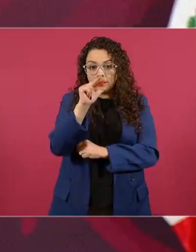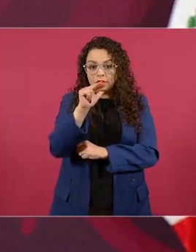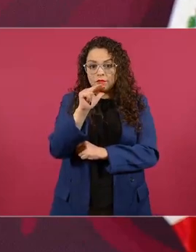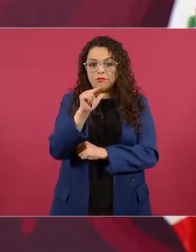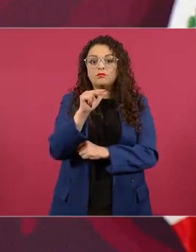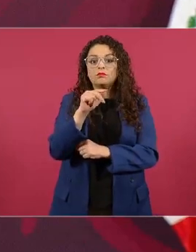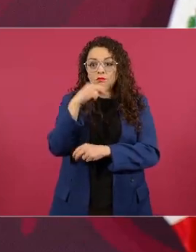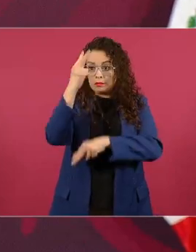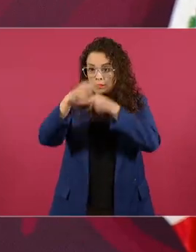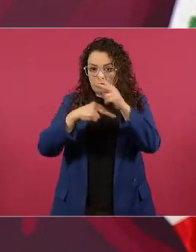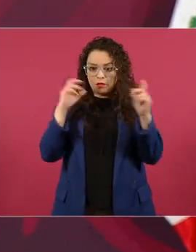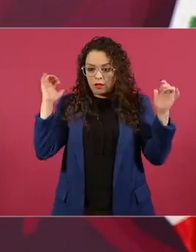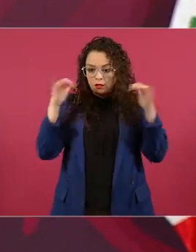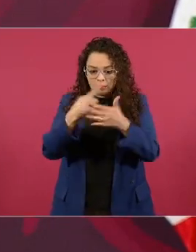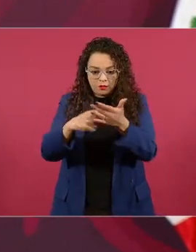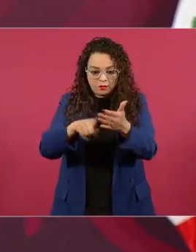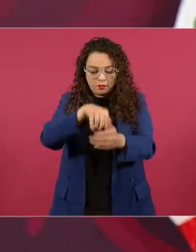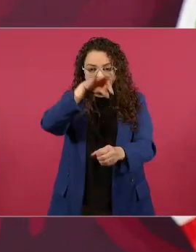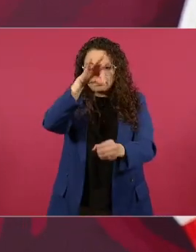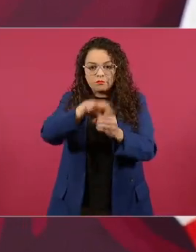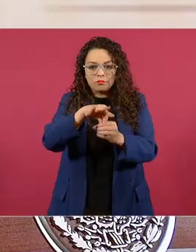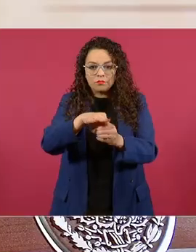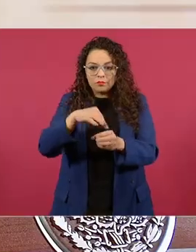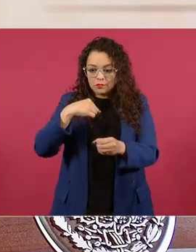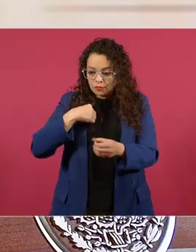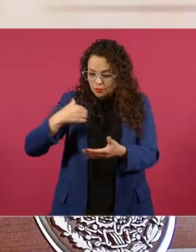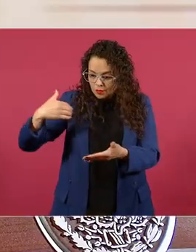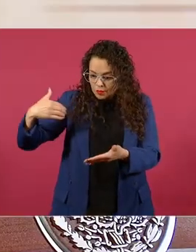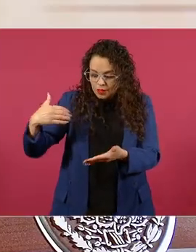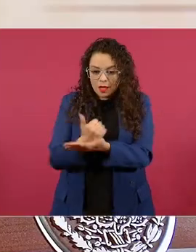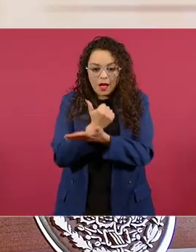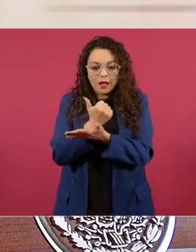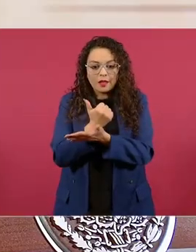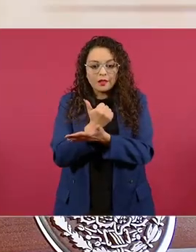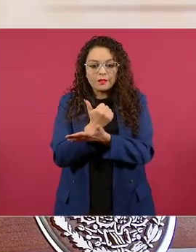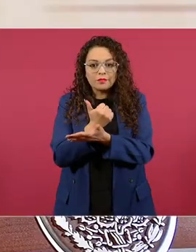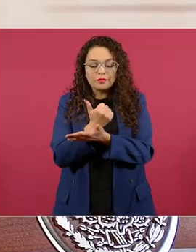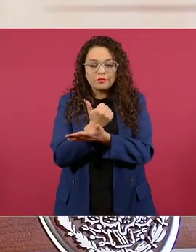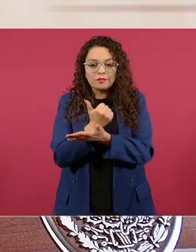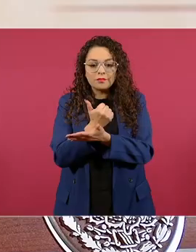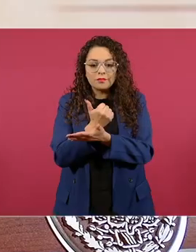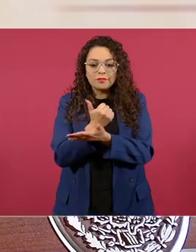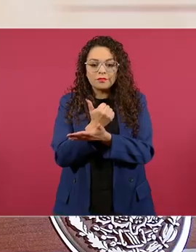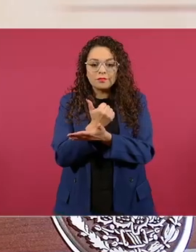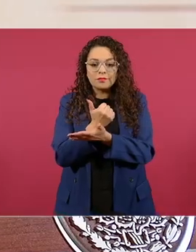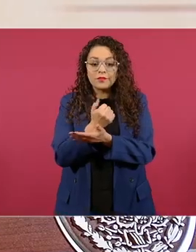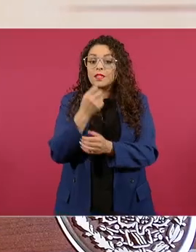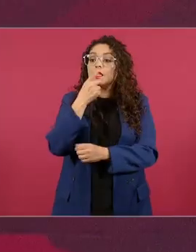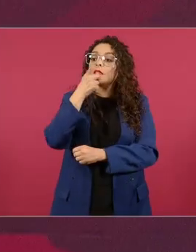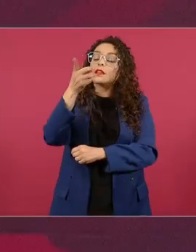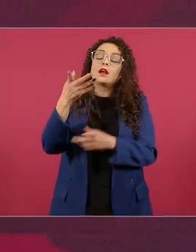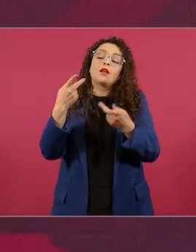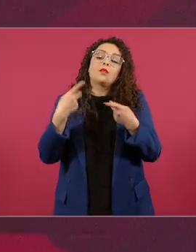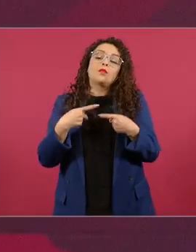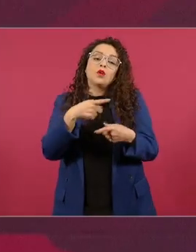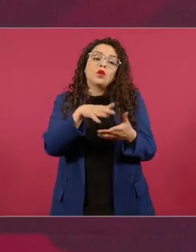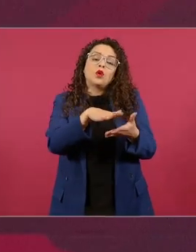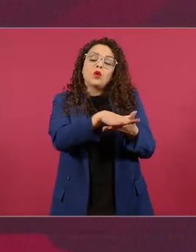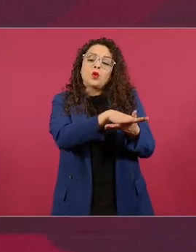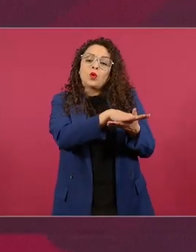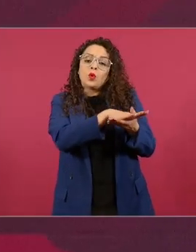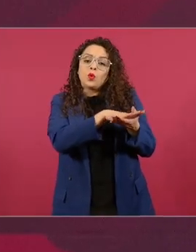clase media que también dicen ¿no? que la clase media es